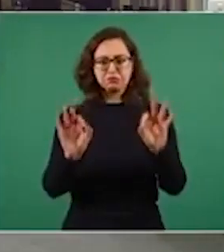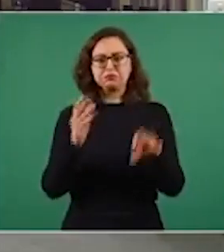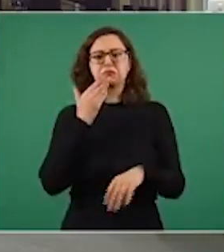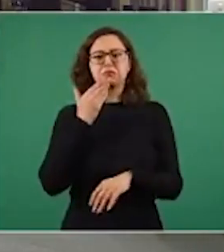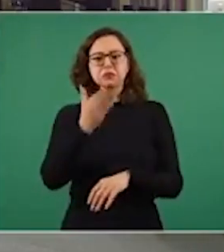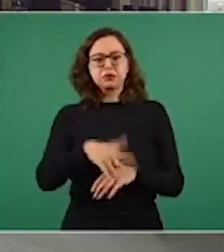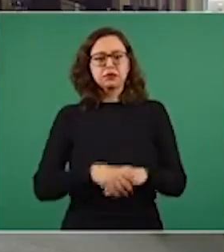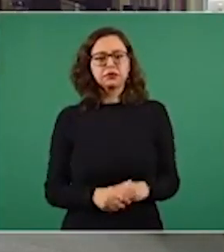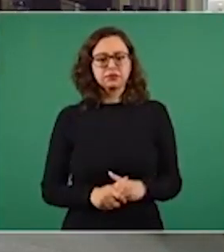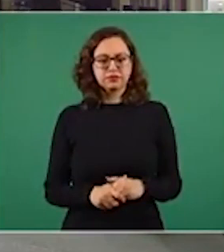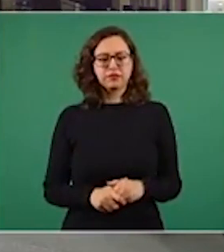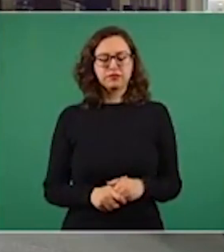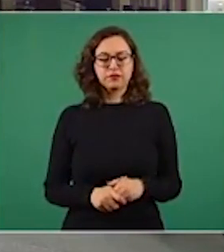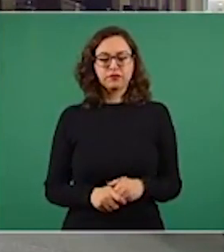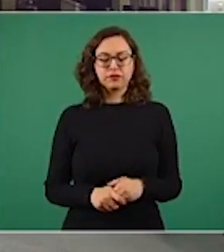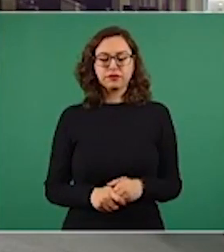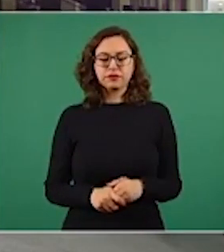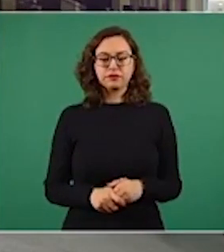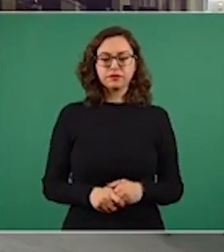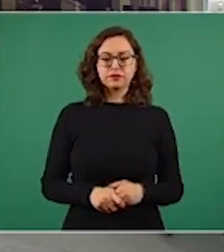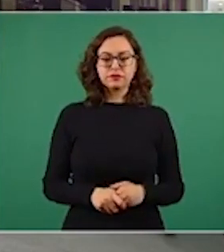¿Por qué no vemos este